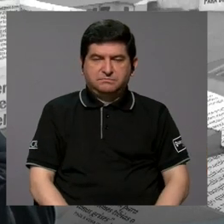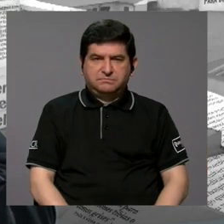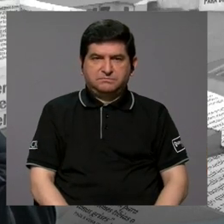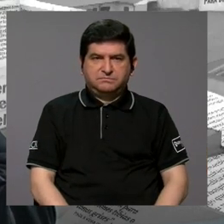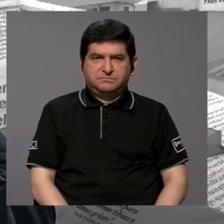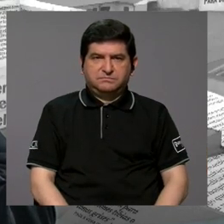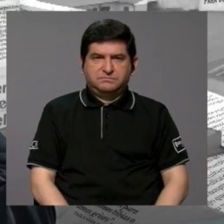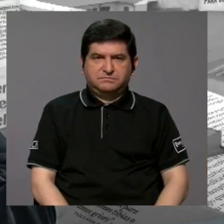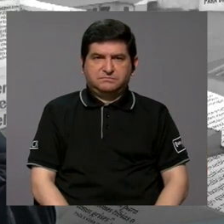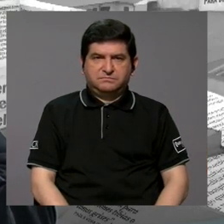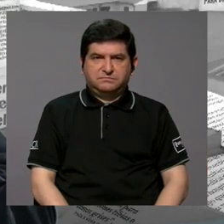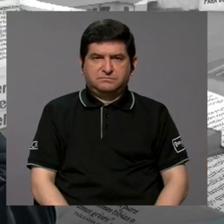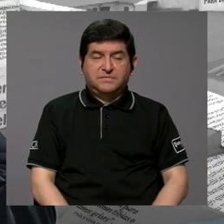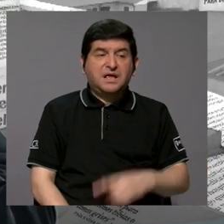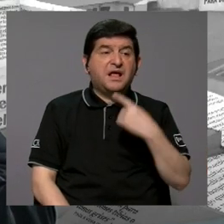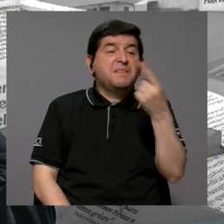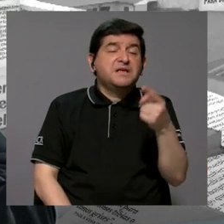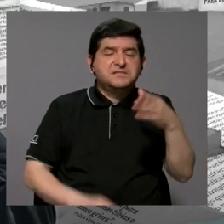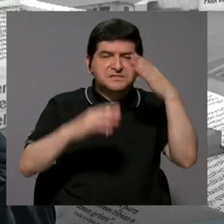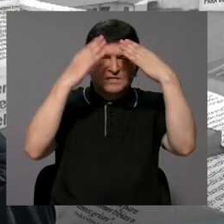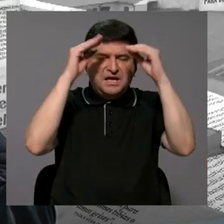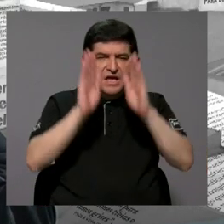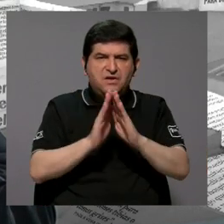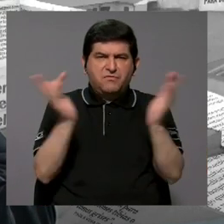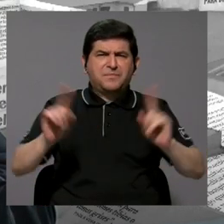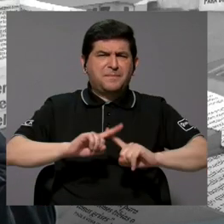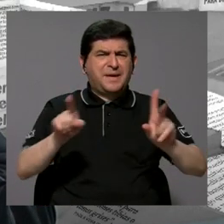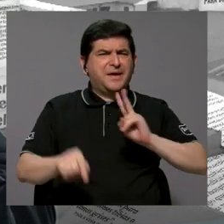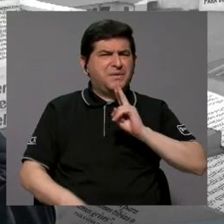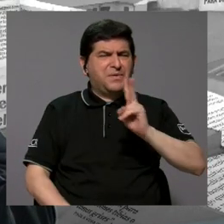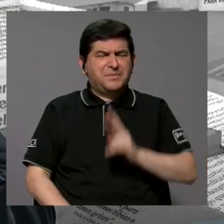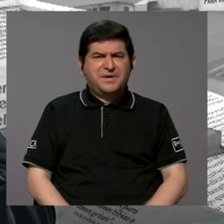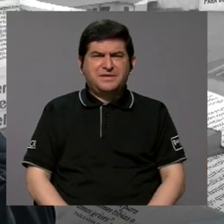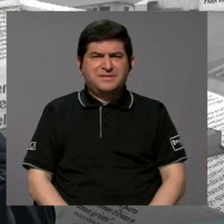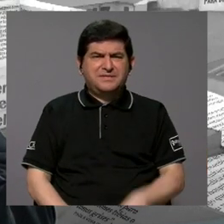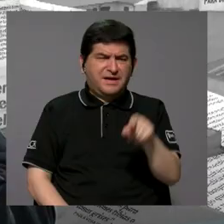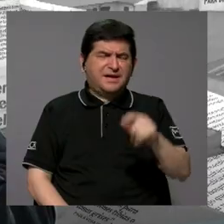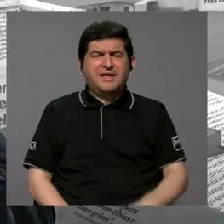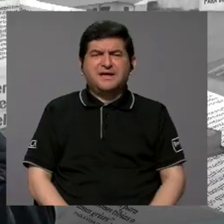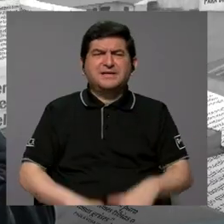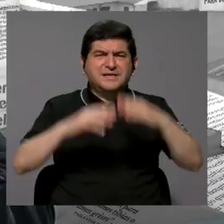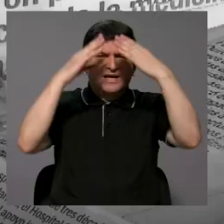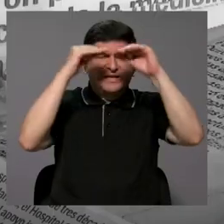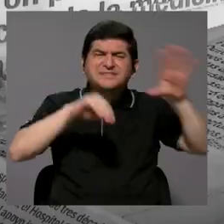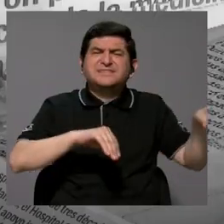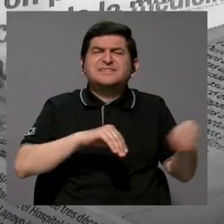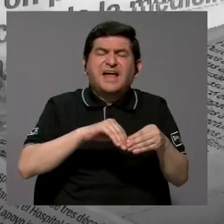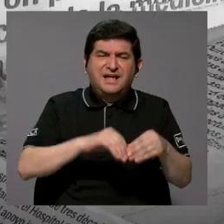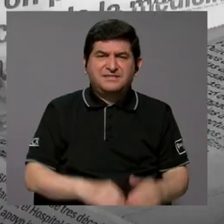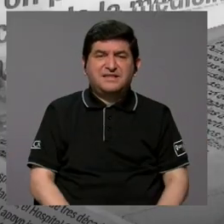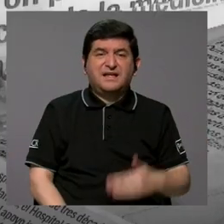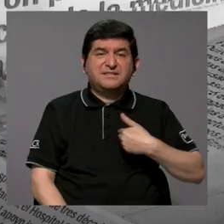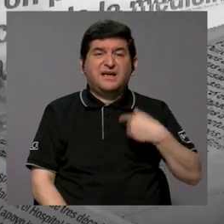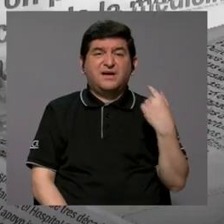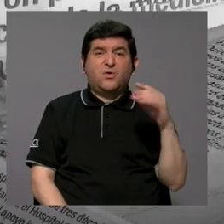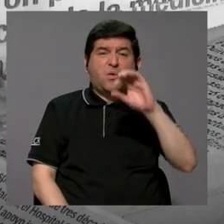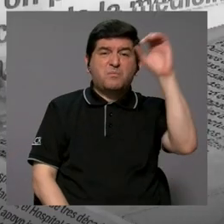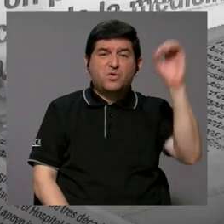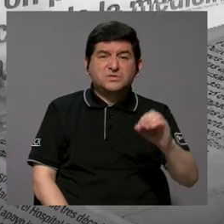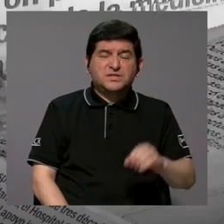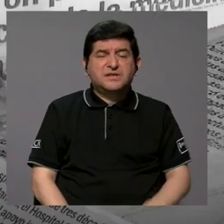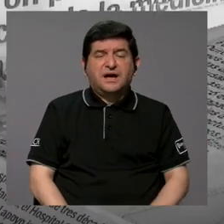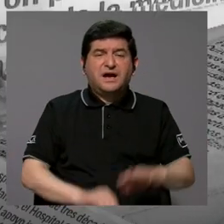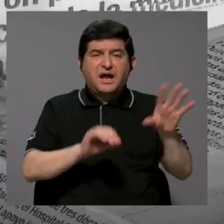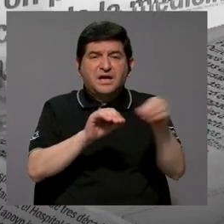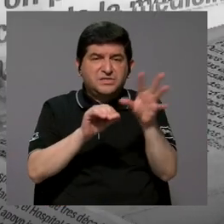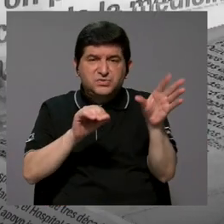dicen que son datos abiertos cuando realmente es una data agregada. ¿Qué significa eso? Tengo porcentajes, tengo